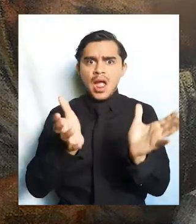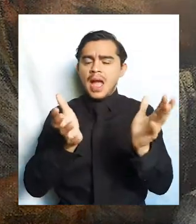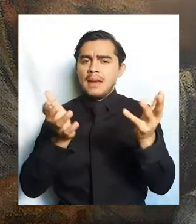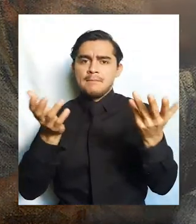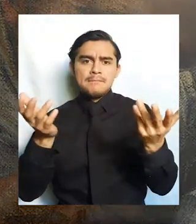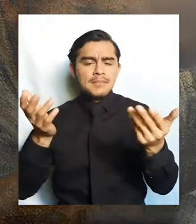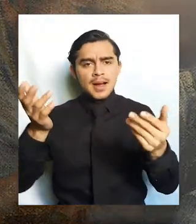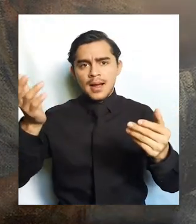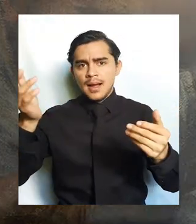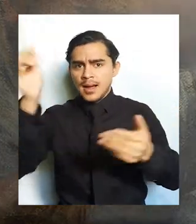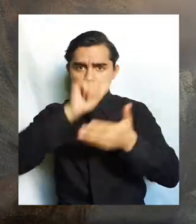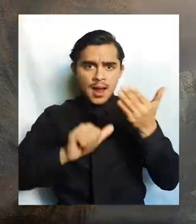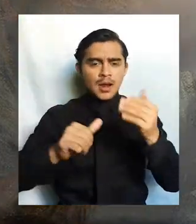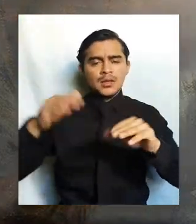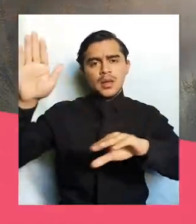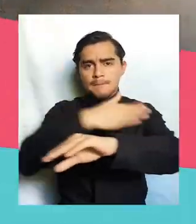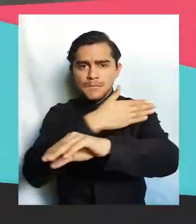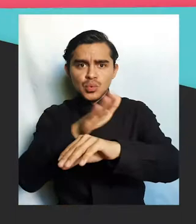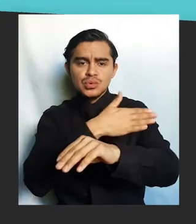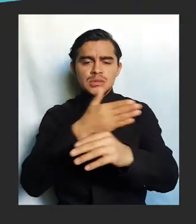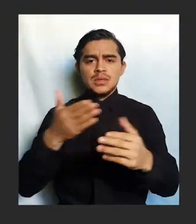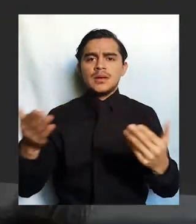la música, la lectura y la cultura.